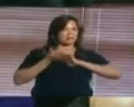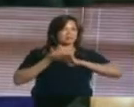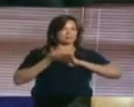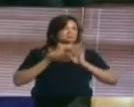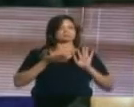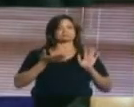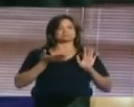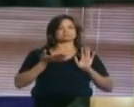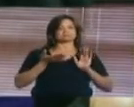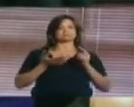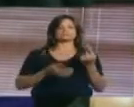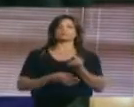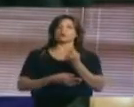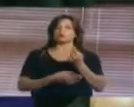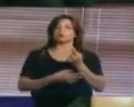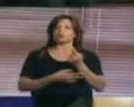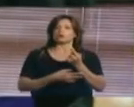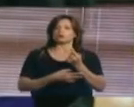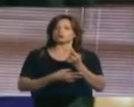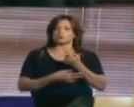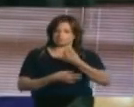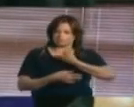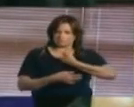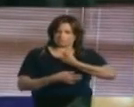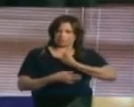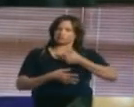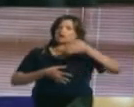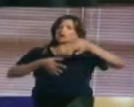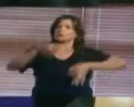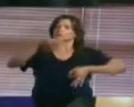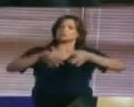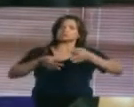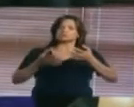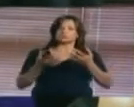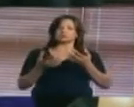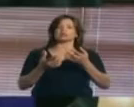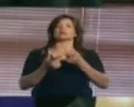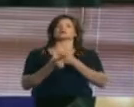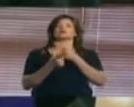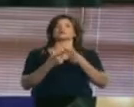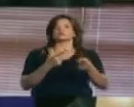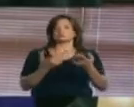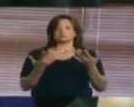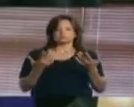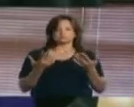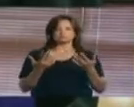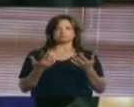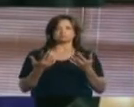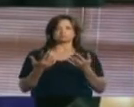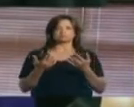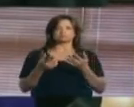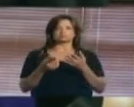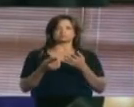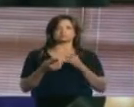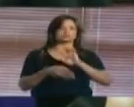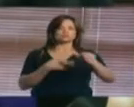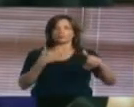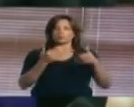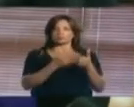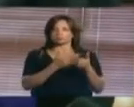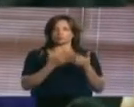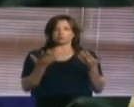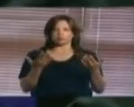acepta por ella misma y de igual manera son todas